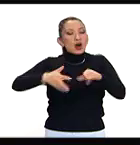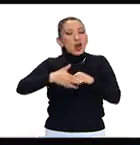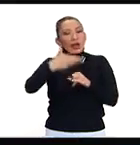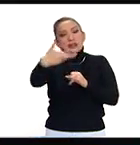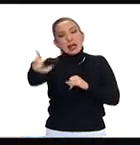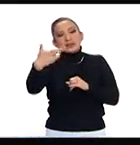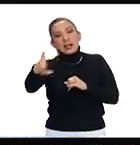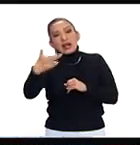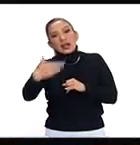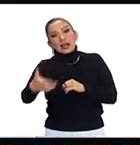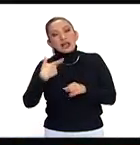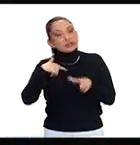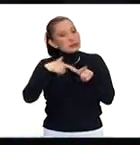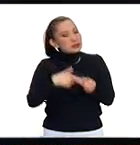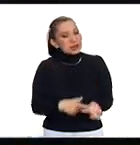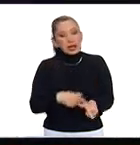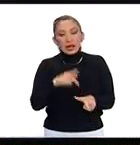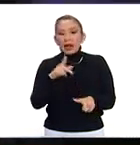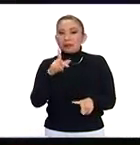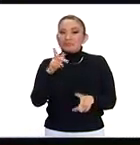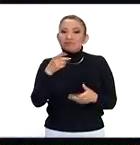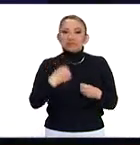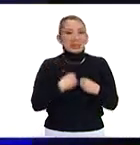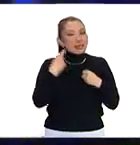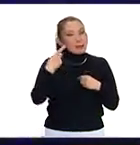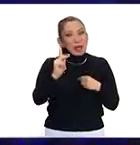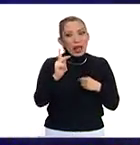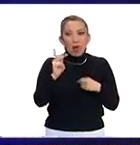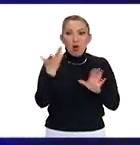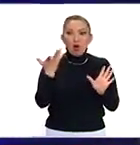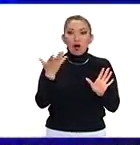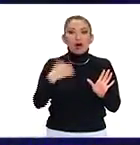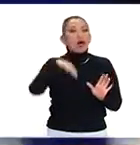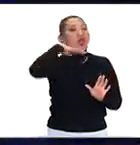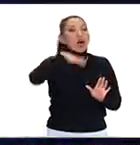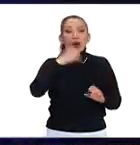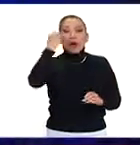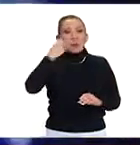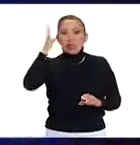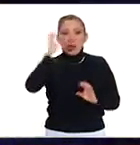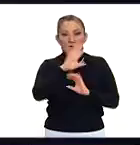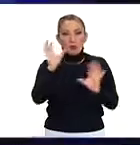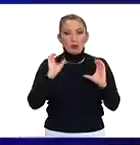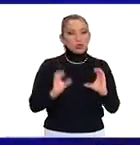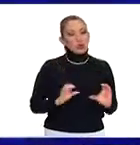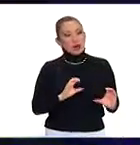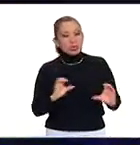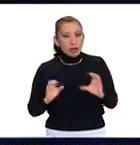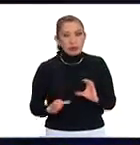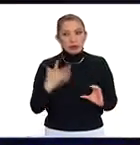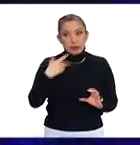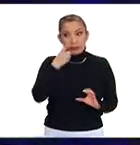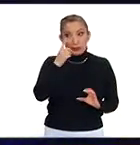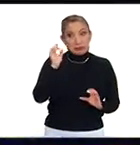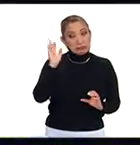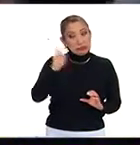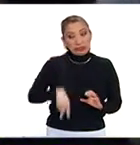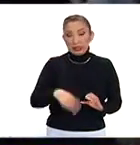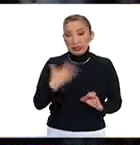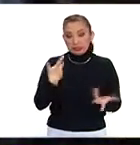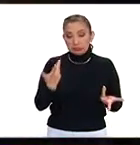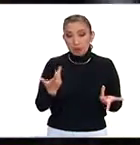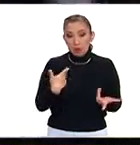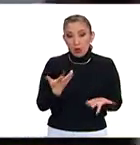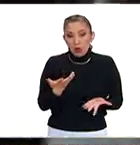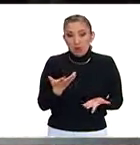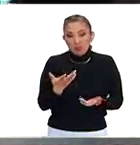restaurante, la vida continuó en Playa, pero no podemos bajar la guardia, porque ese inédito hecho, híjole, sícalo,